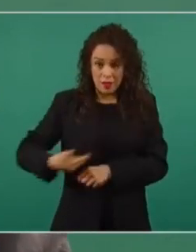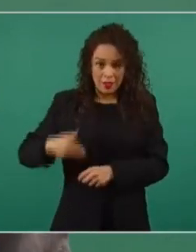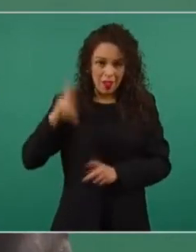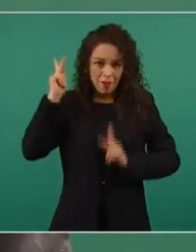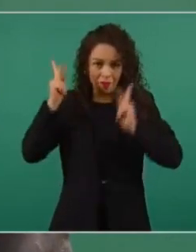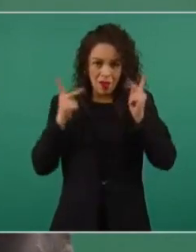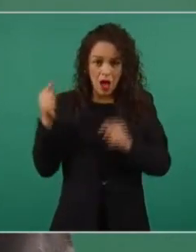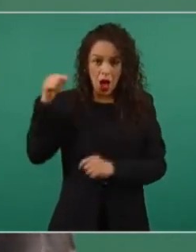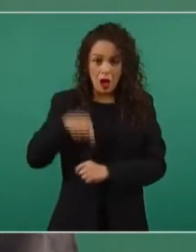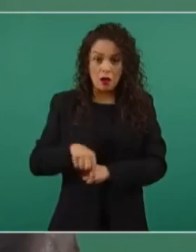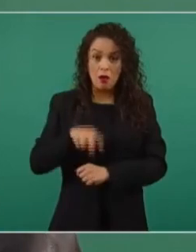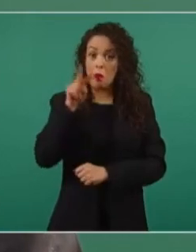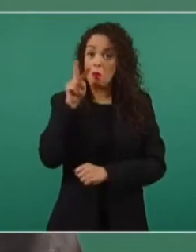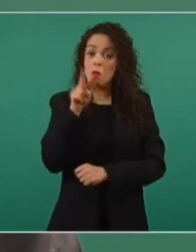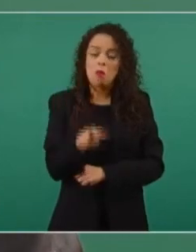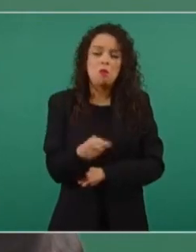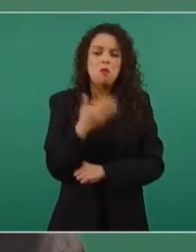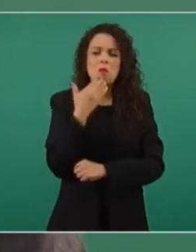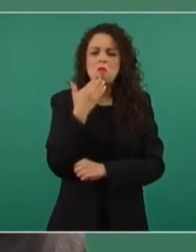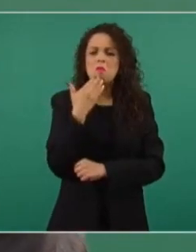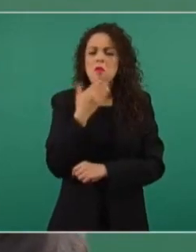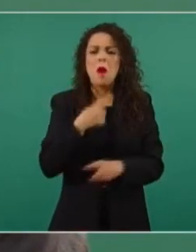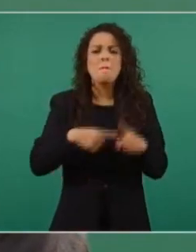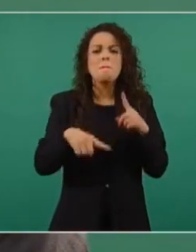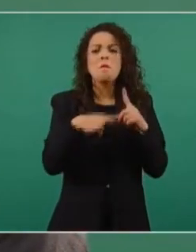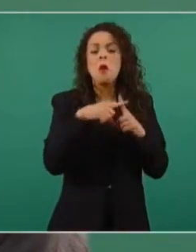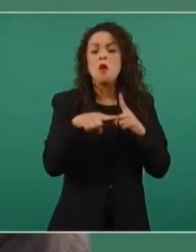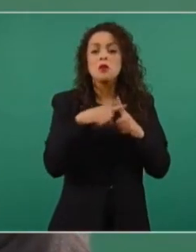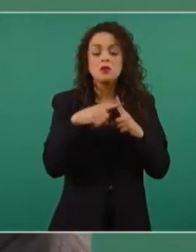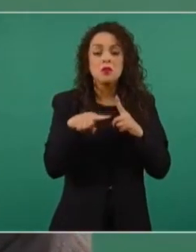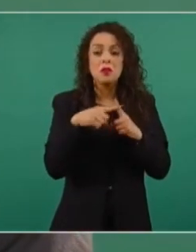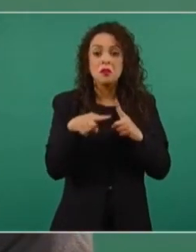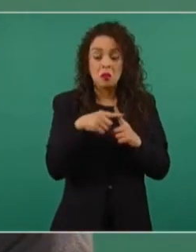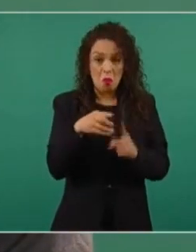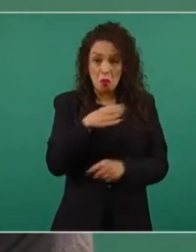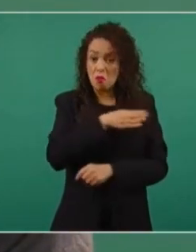fue muy productiva, muy buena.